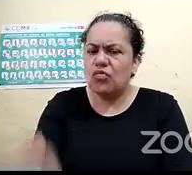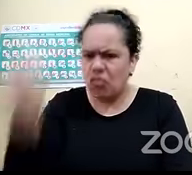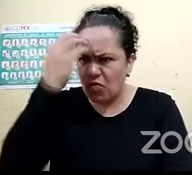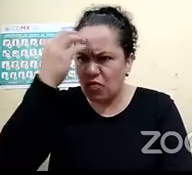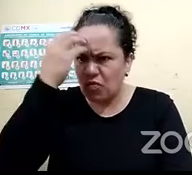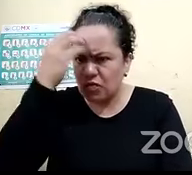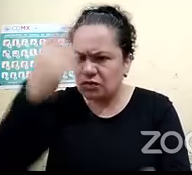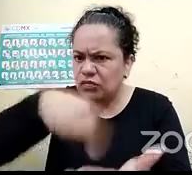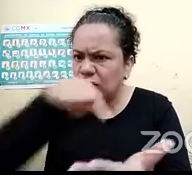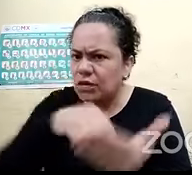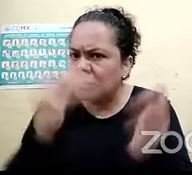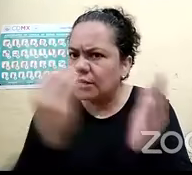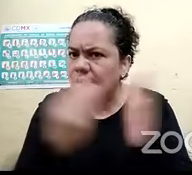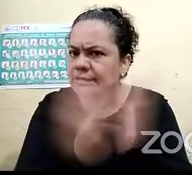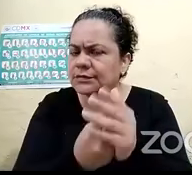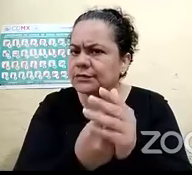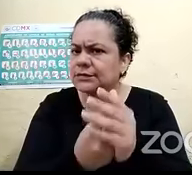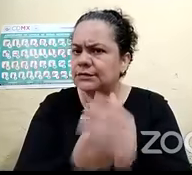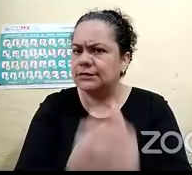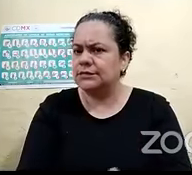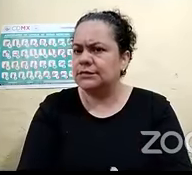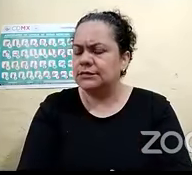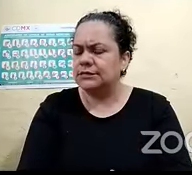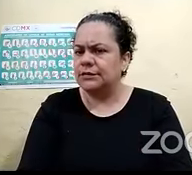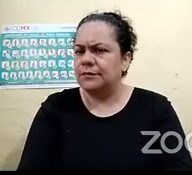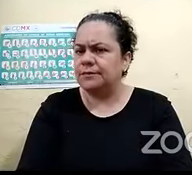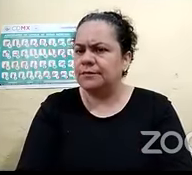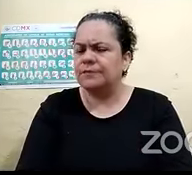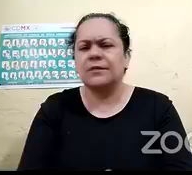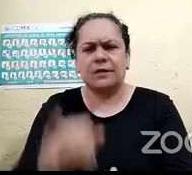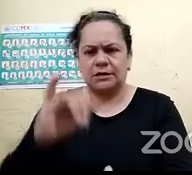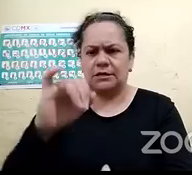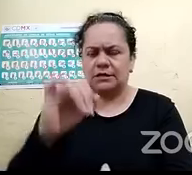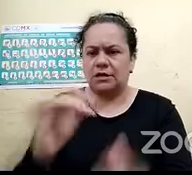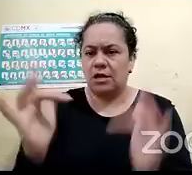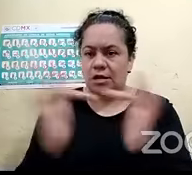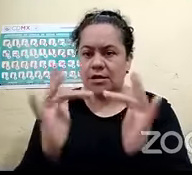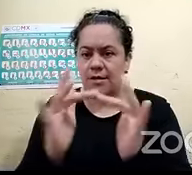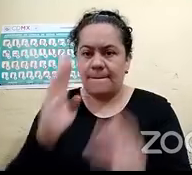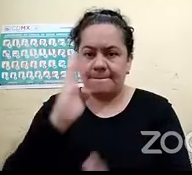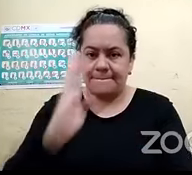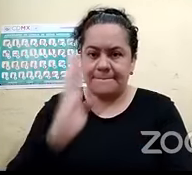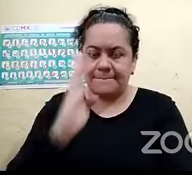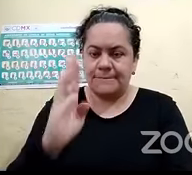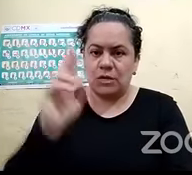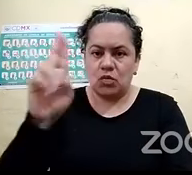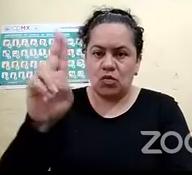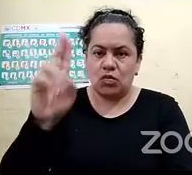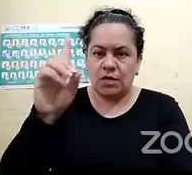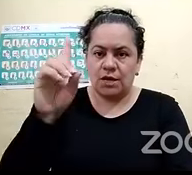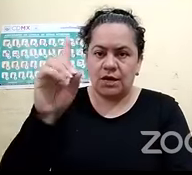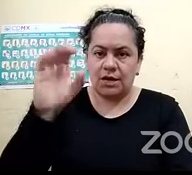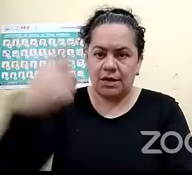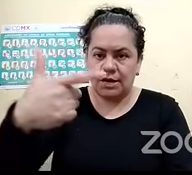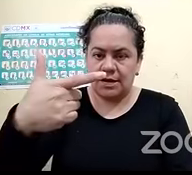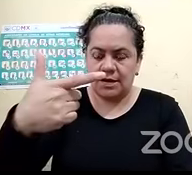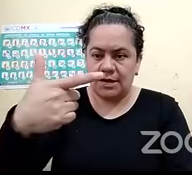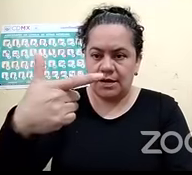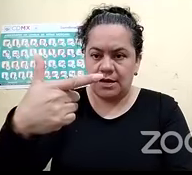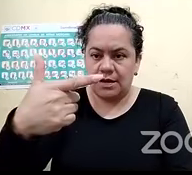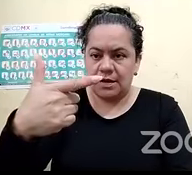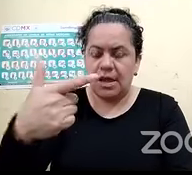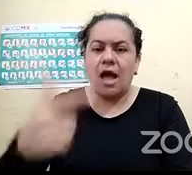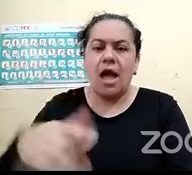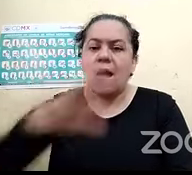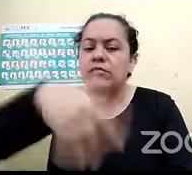guste contactarlas sí claro que sí en la biblioteca de UDG Virtual la pueden buscar en Facebook como